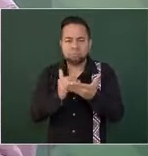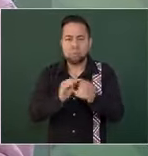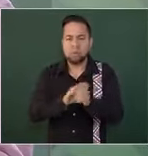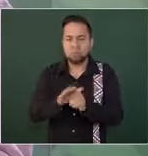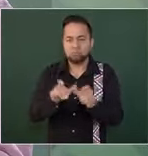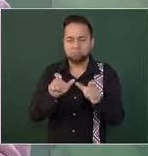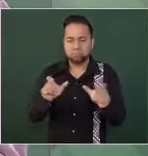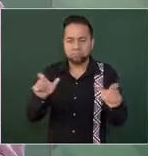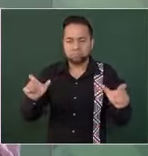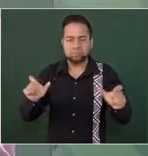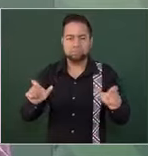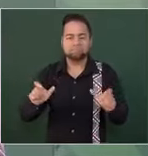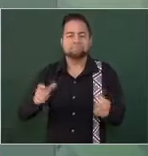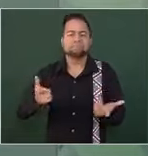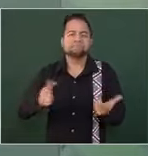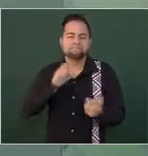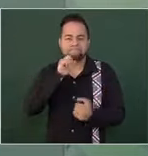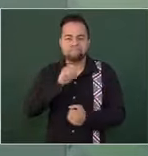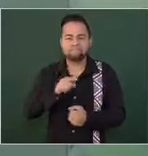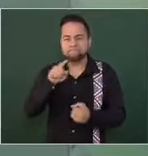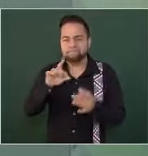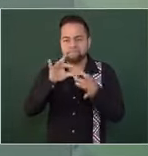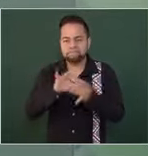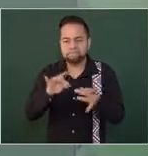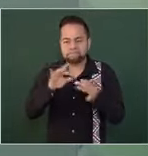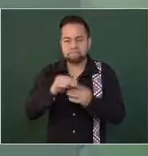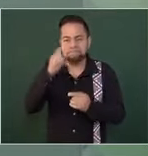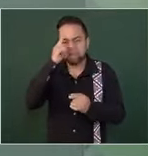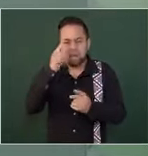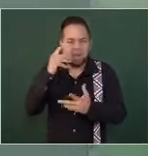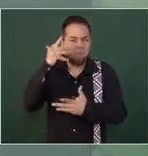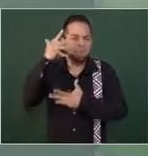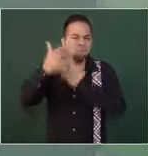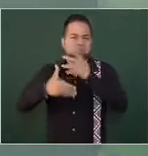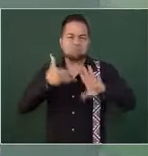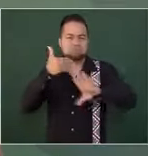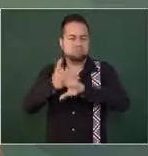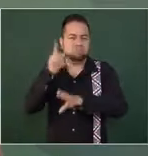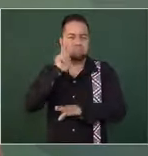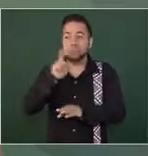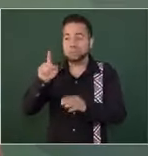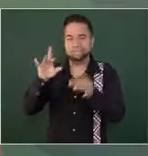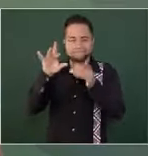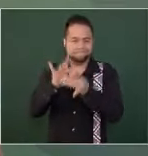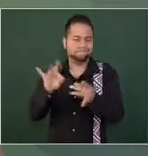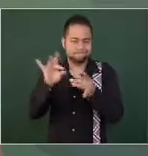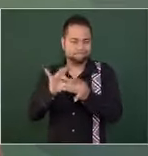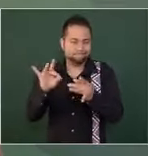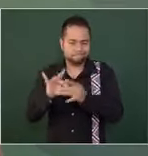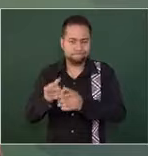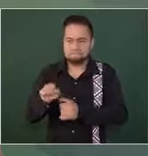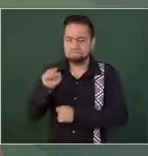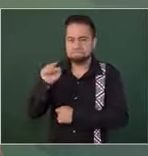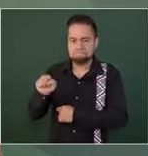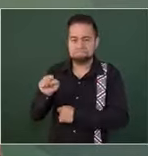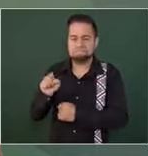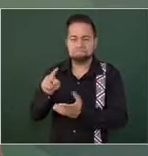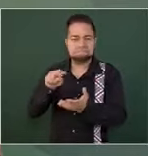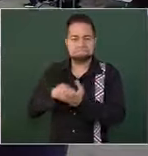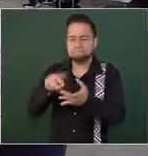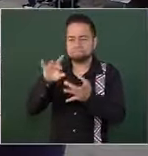contra de la violencia a las mujeres. Eso lo va a tratar